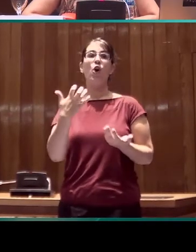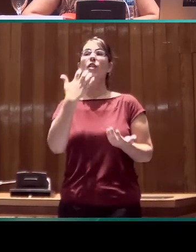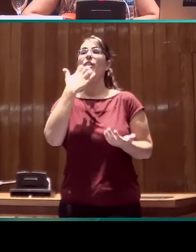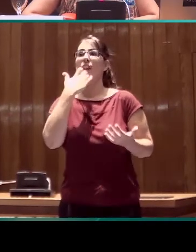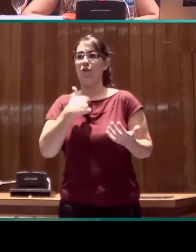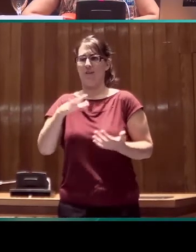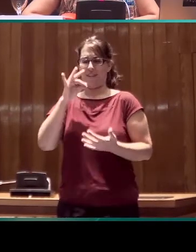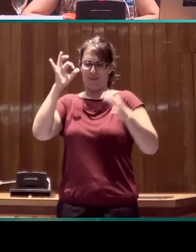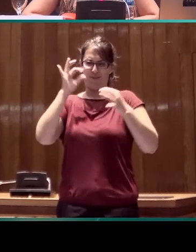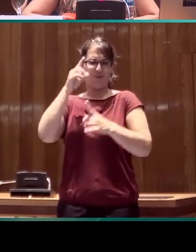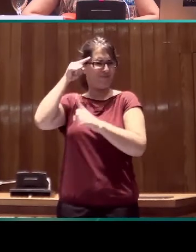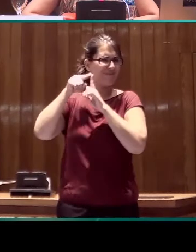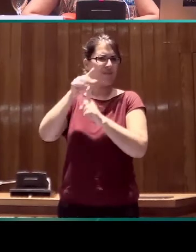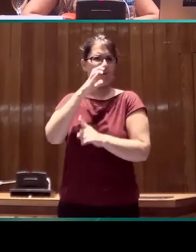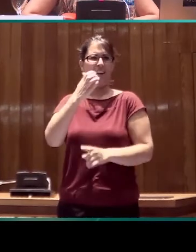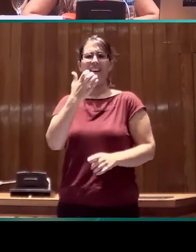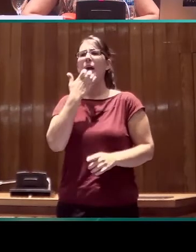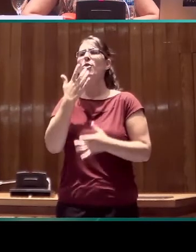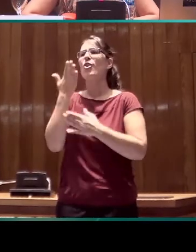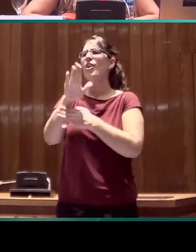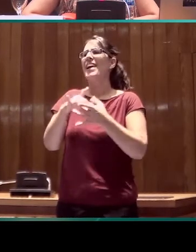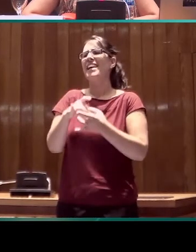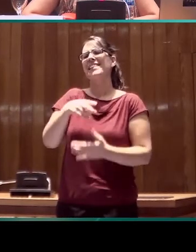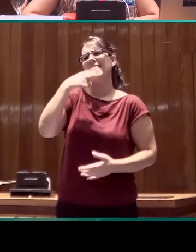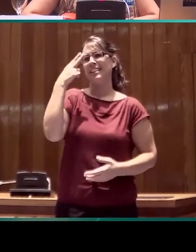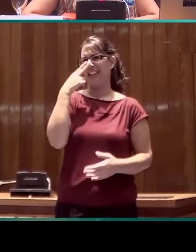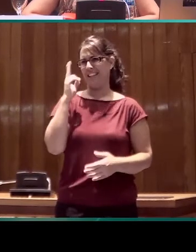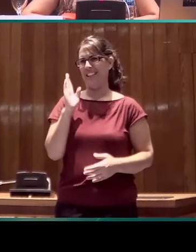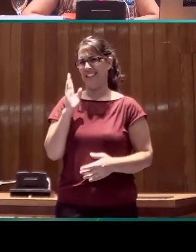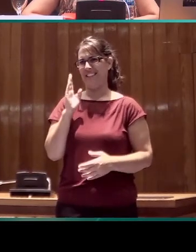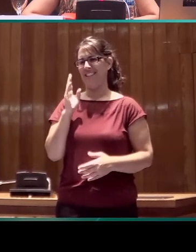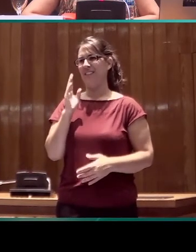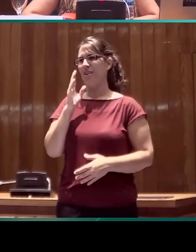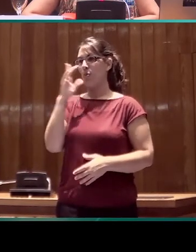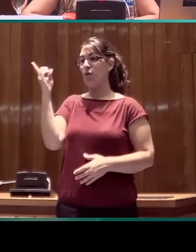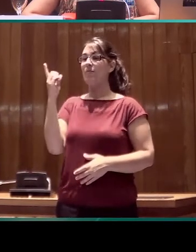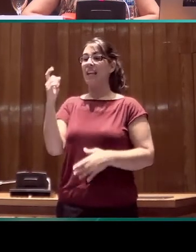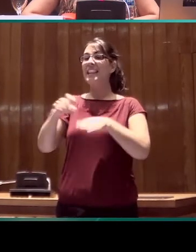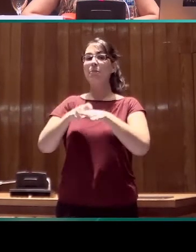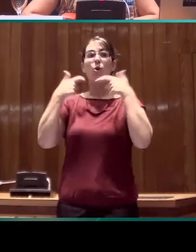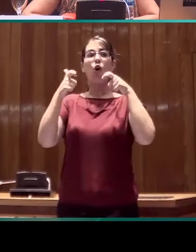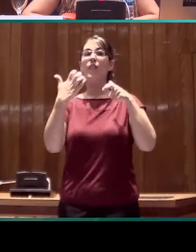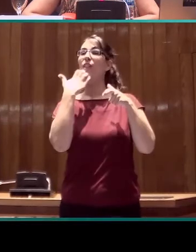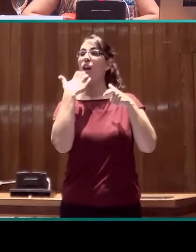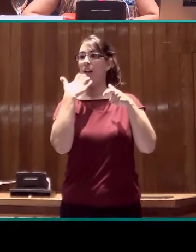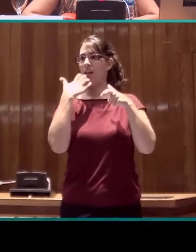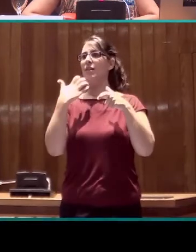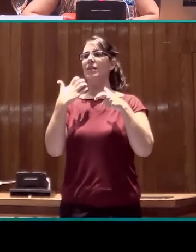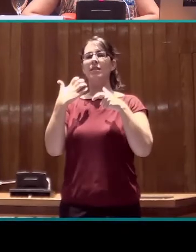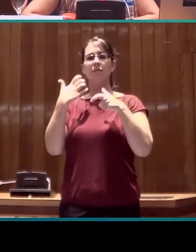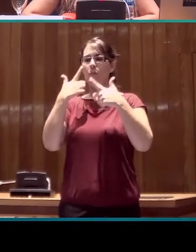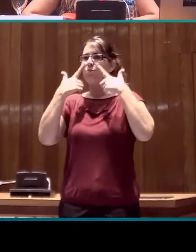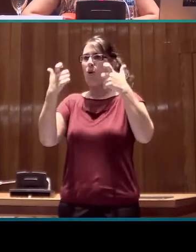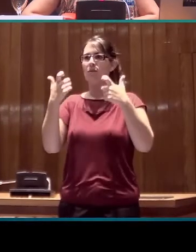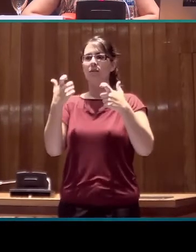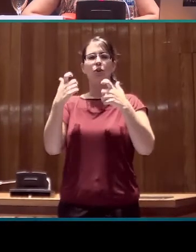porque es un ejemplo muy interesante, puesto que destaca el papel de los articuladores funcionando todos a la vez,